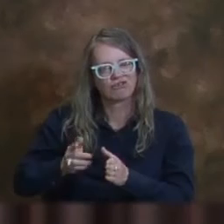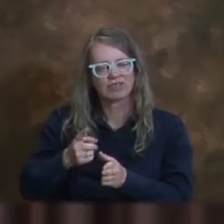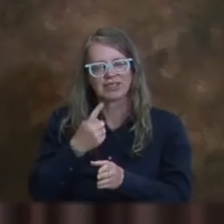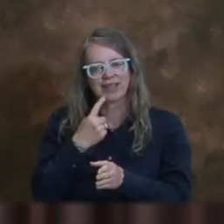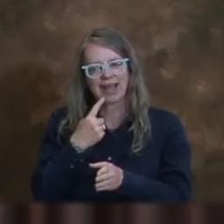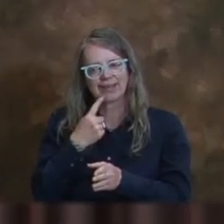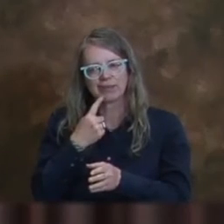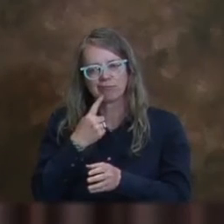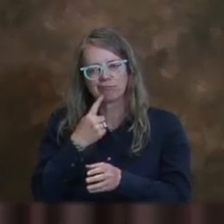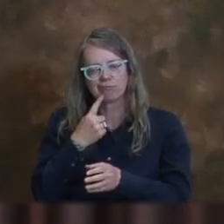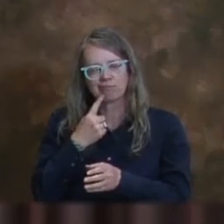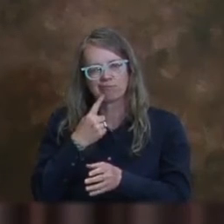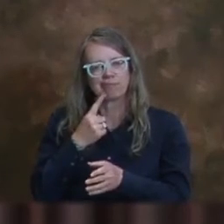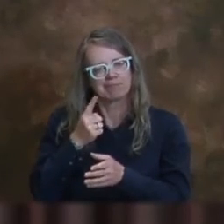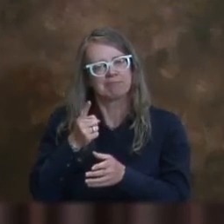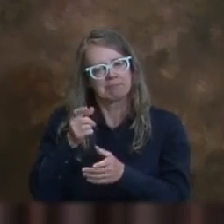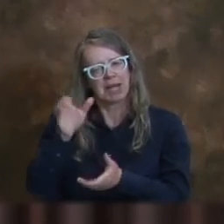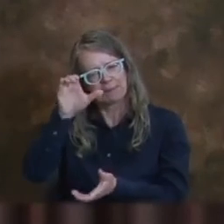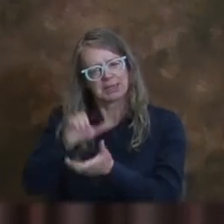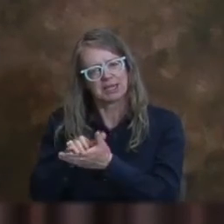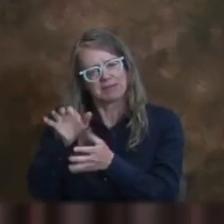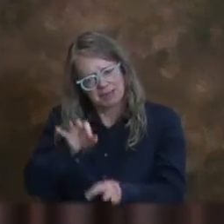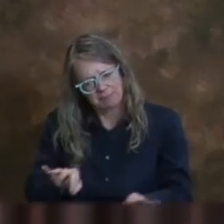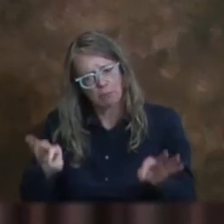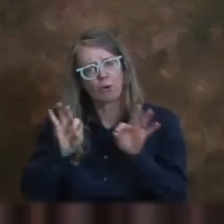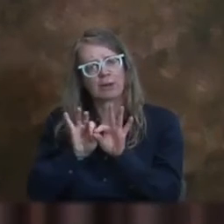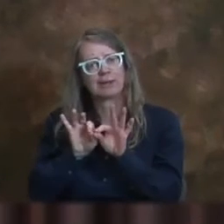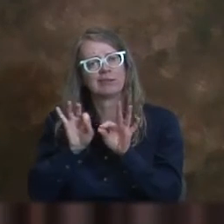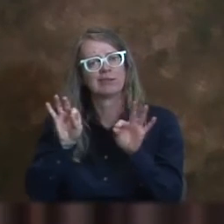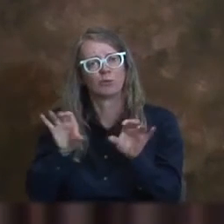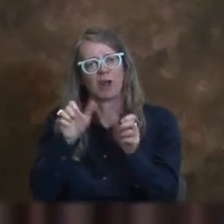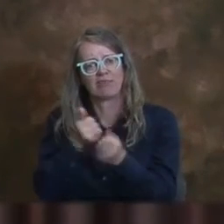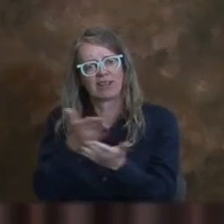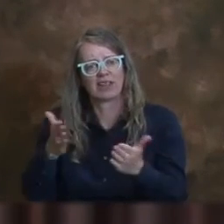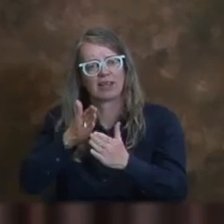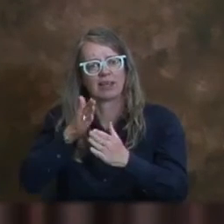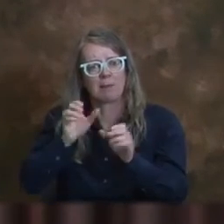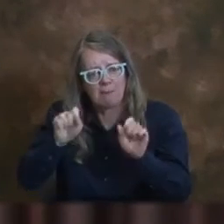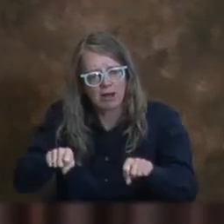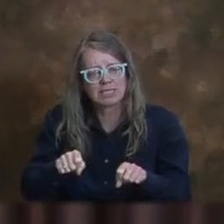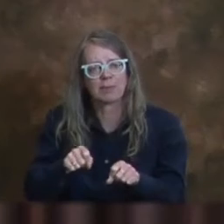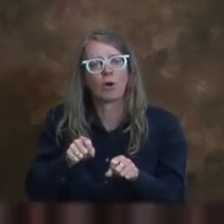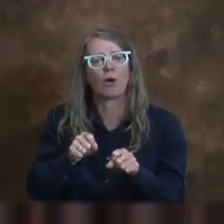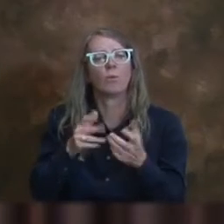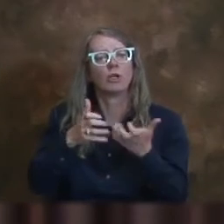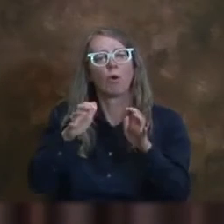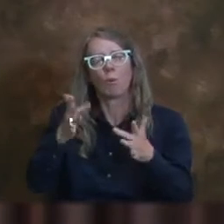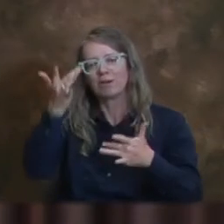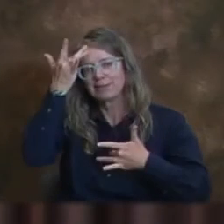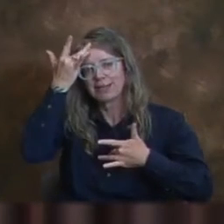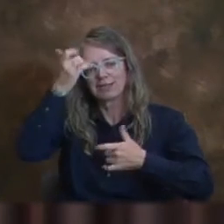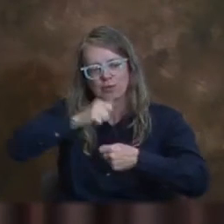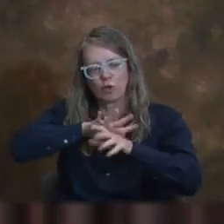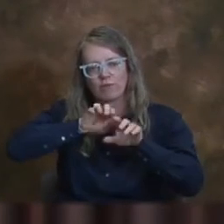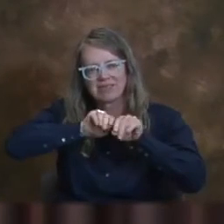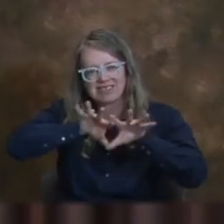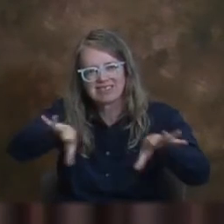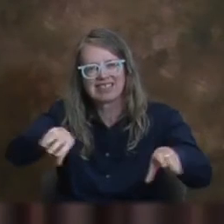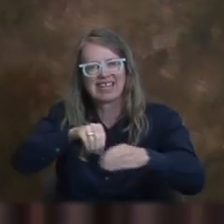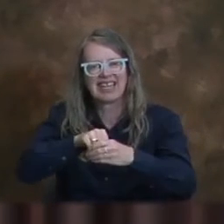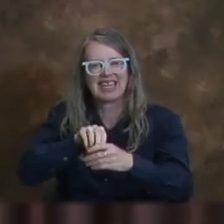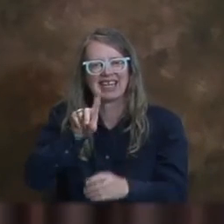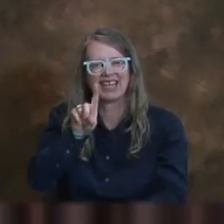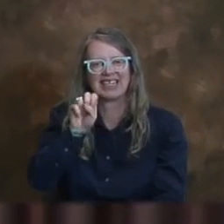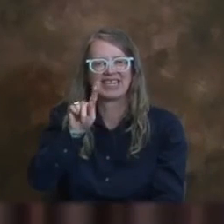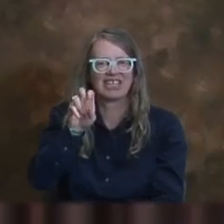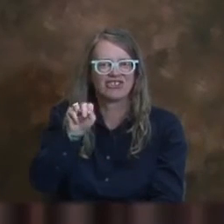que es muy importante tratar de mantener COVID fuera de las facilidades de detención porque